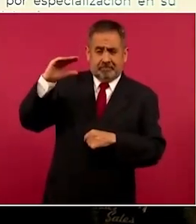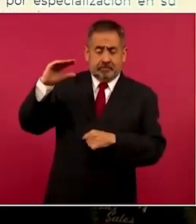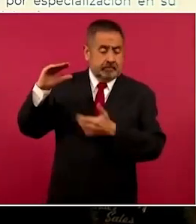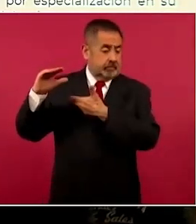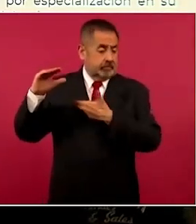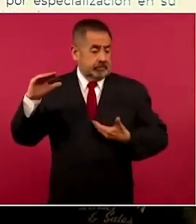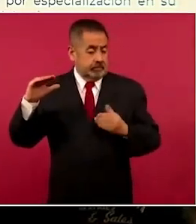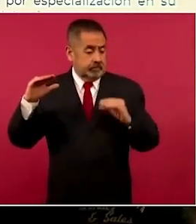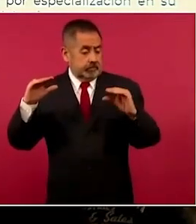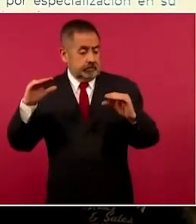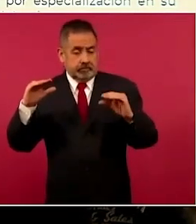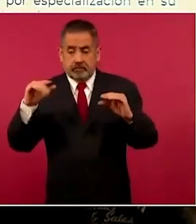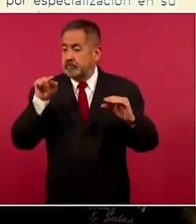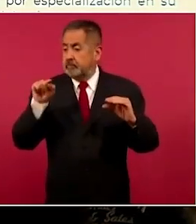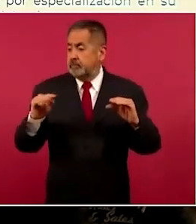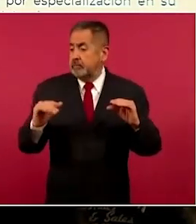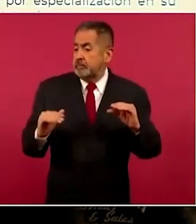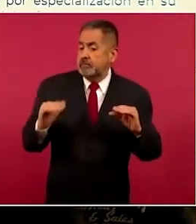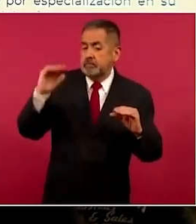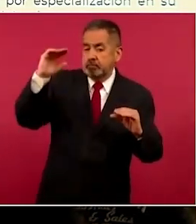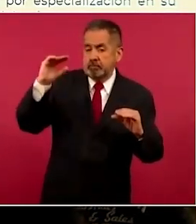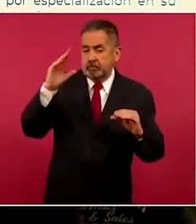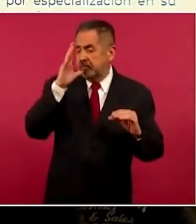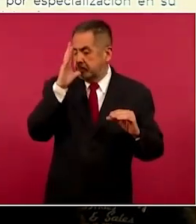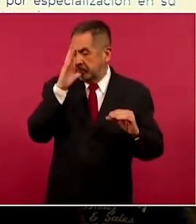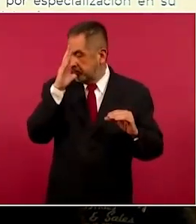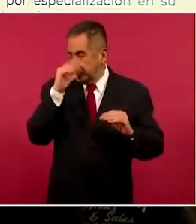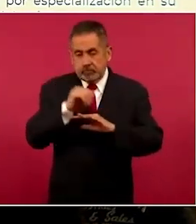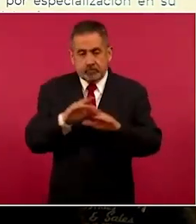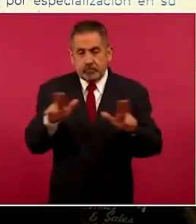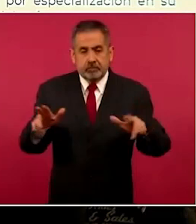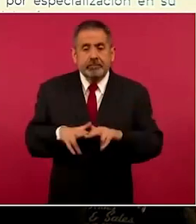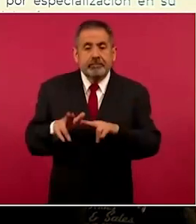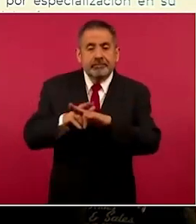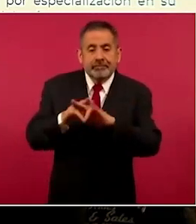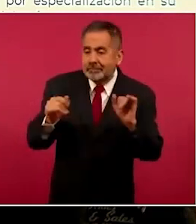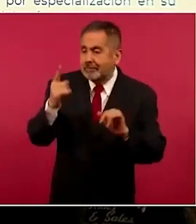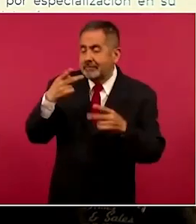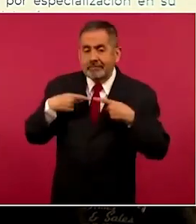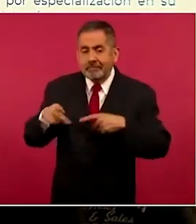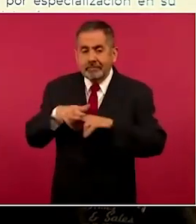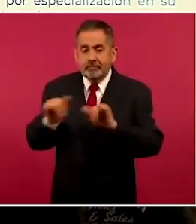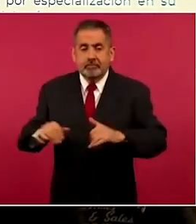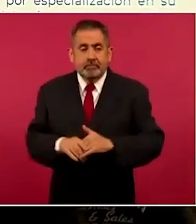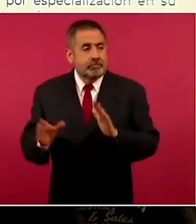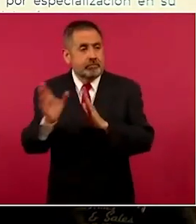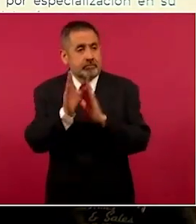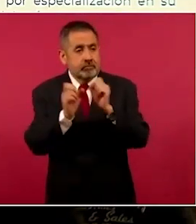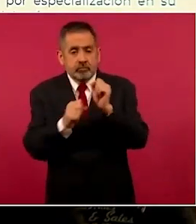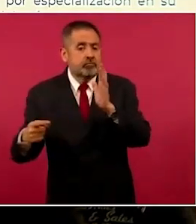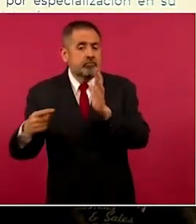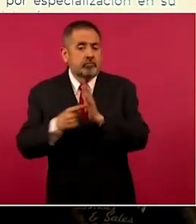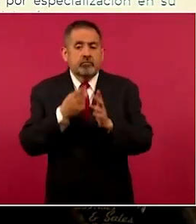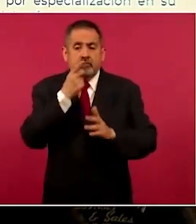la República en el presupuesto correspondiente. Ningún servidor público. Eso está en la Constitución.